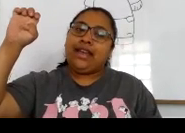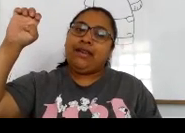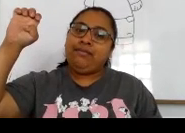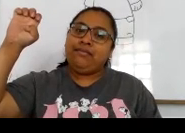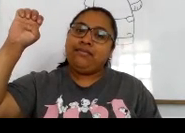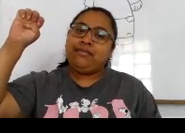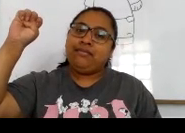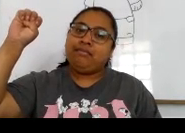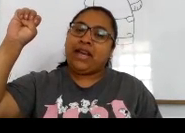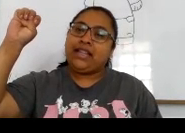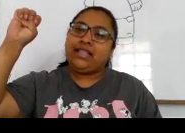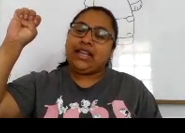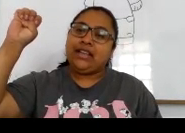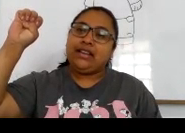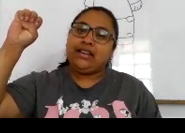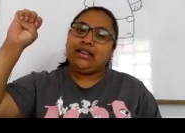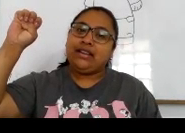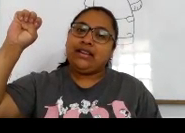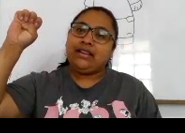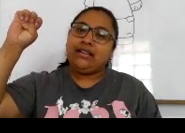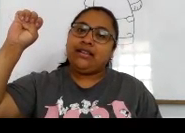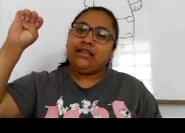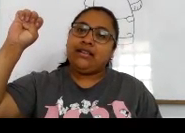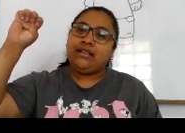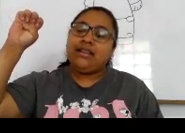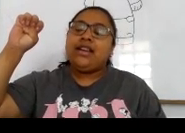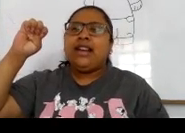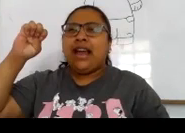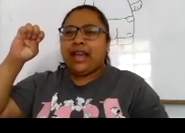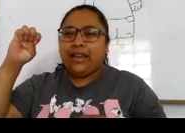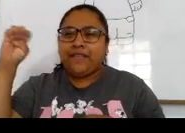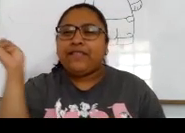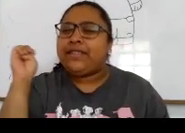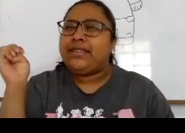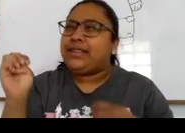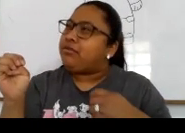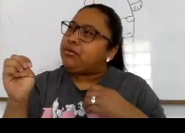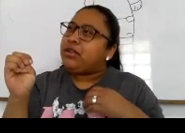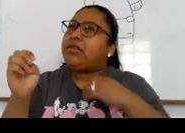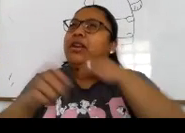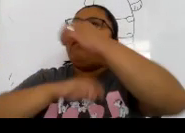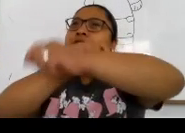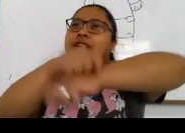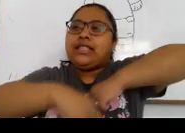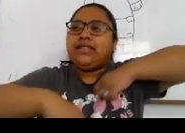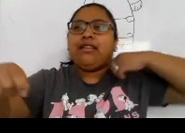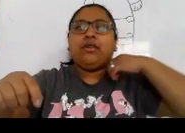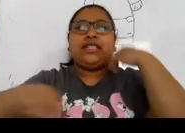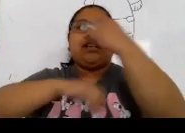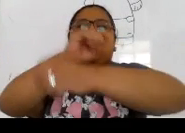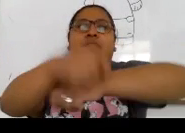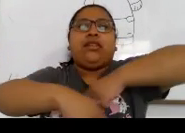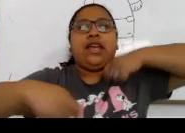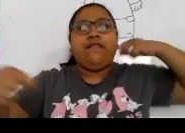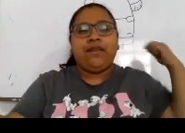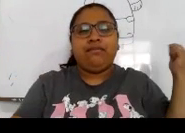E. Pegadita. notice. La F. F, creo que es así, Como